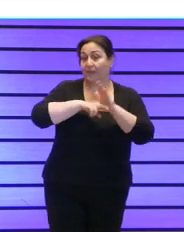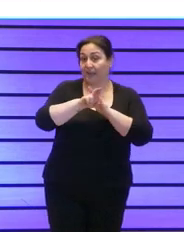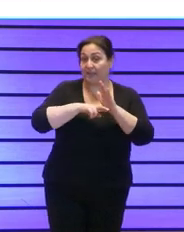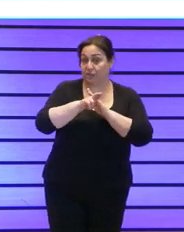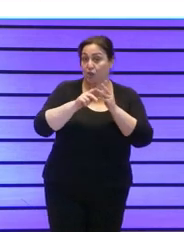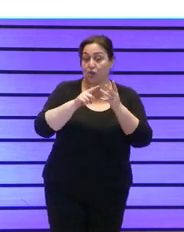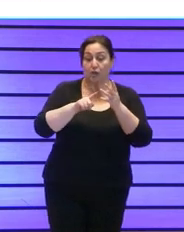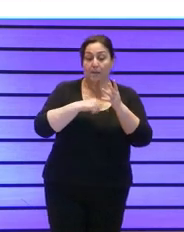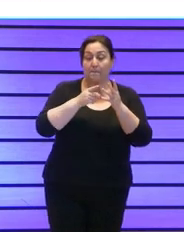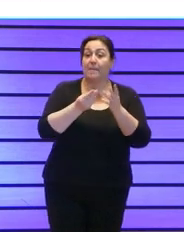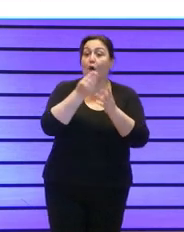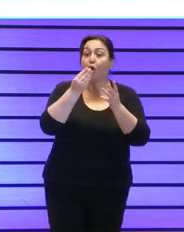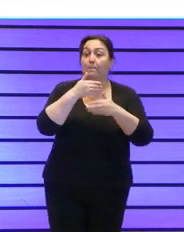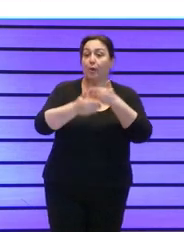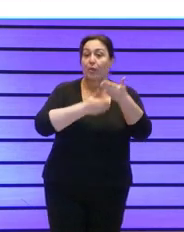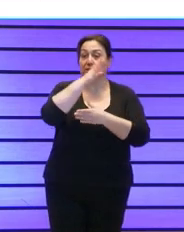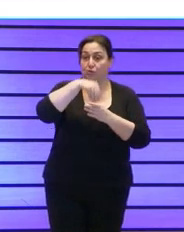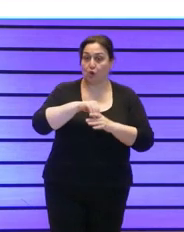mejora de los procesos de la organización